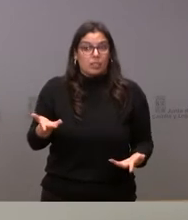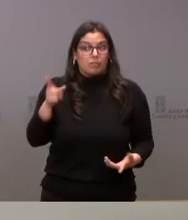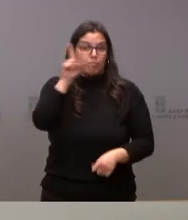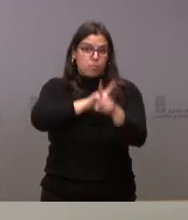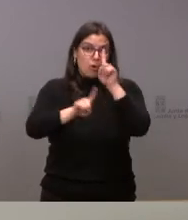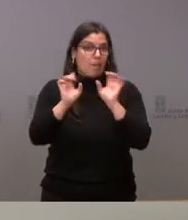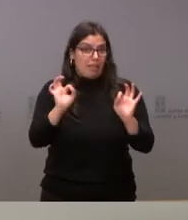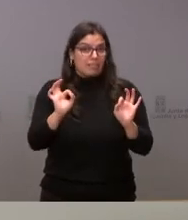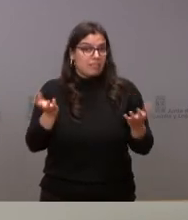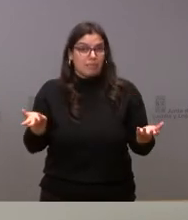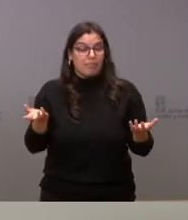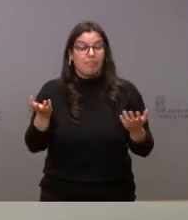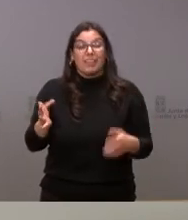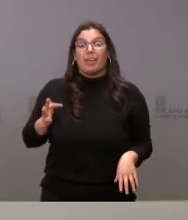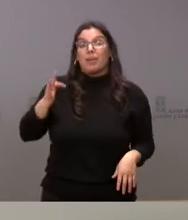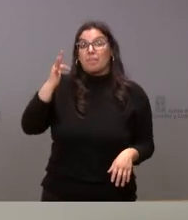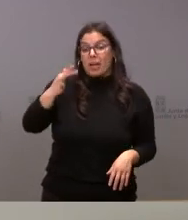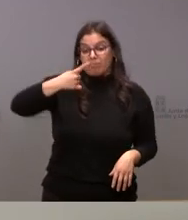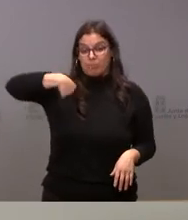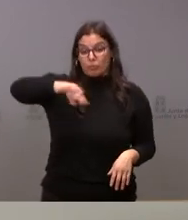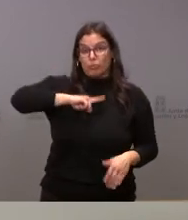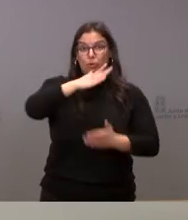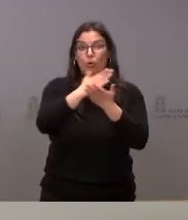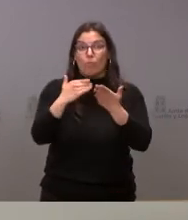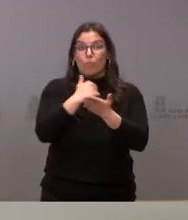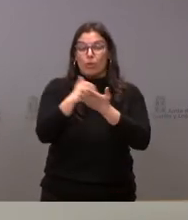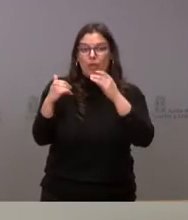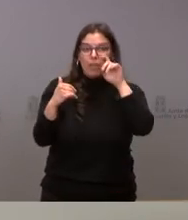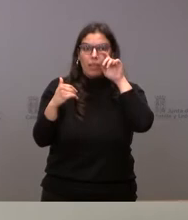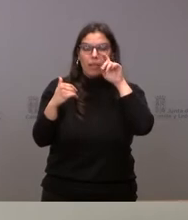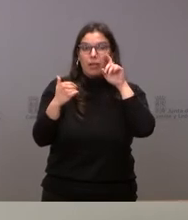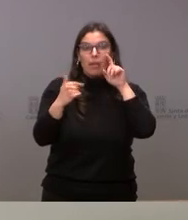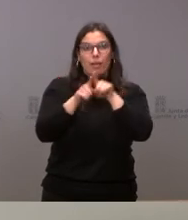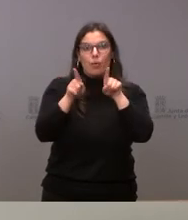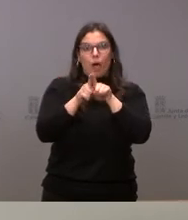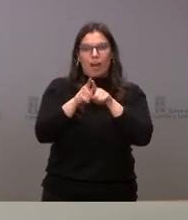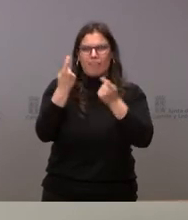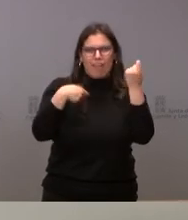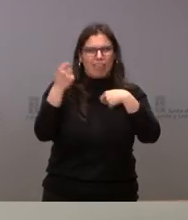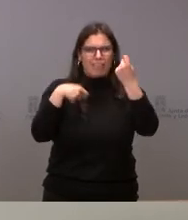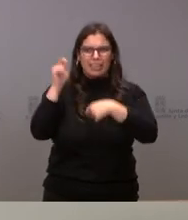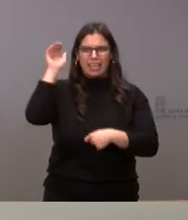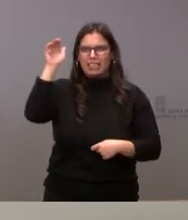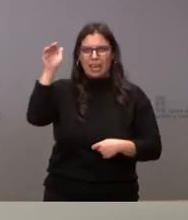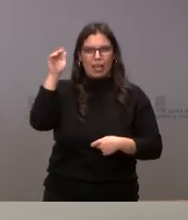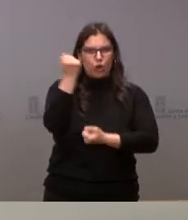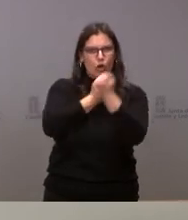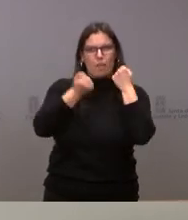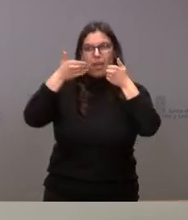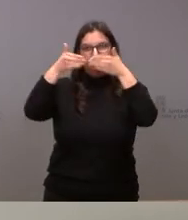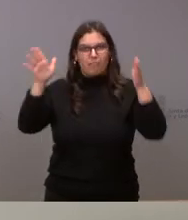Y no es más para una comunidad autónoma como la nuestra, que es una comunidad con una vocación exportadora, que tenemos una economía abierta.